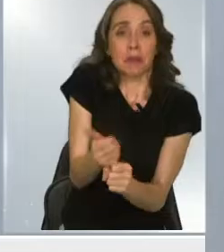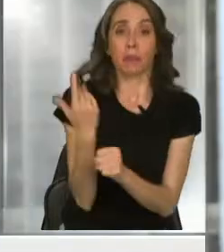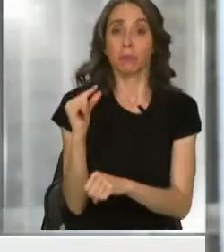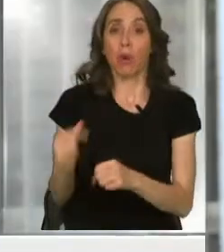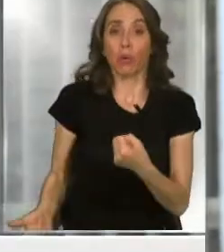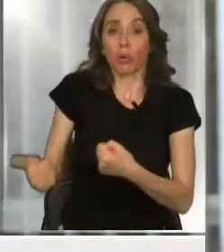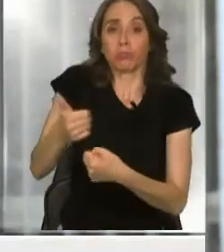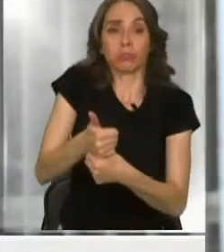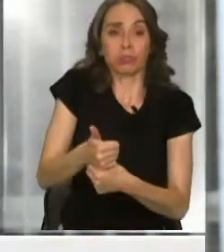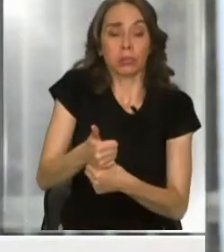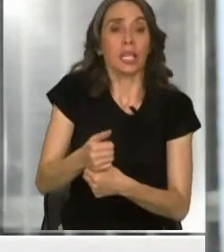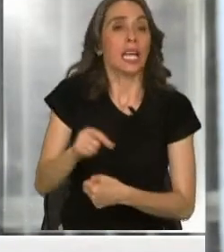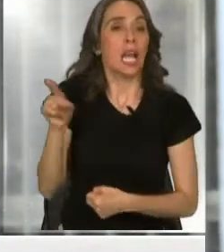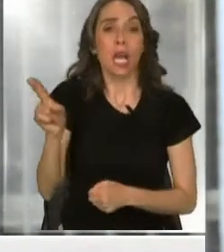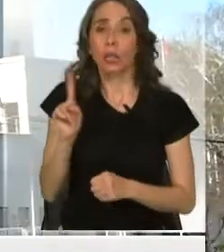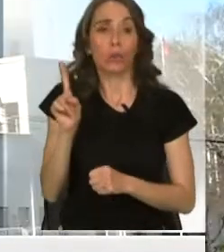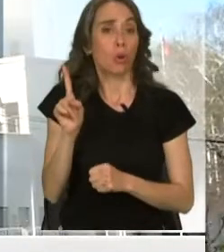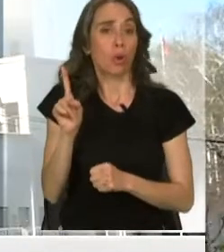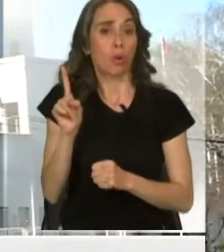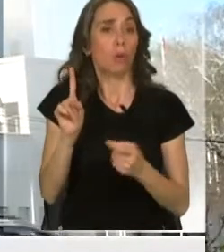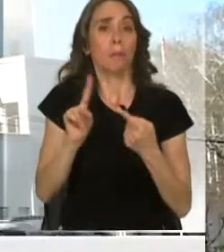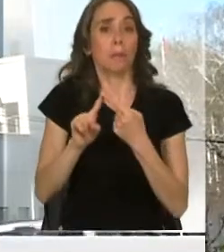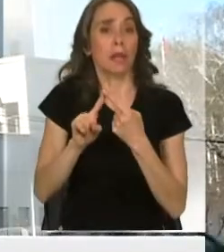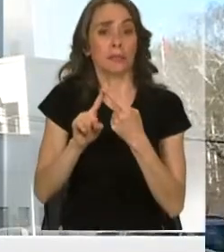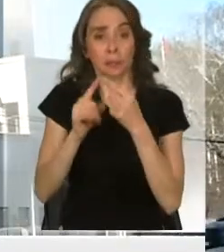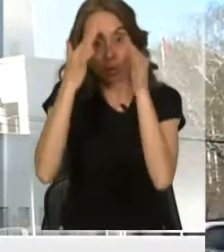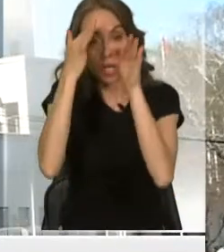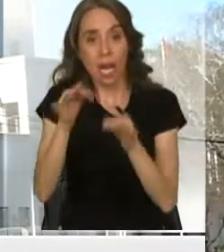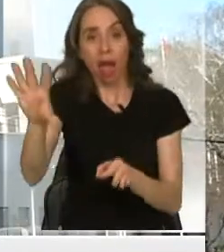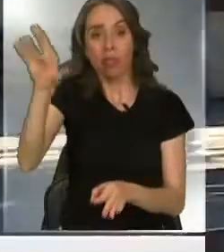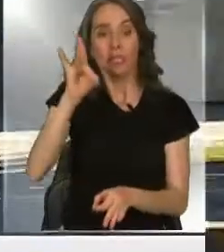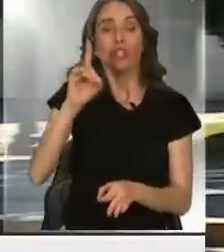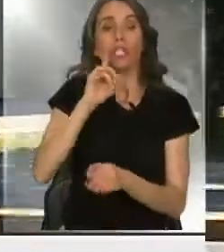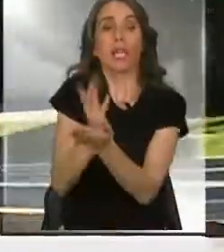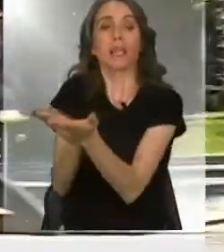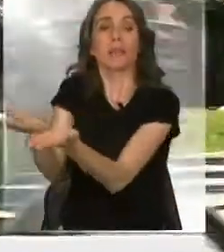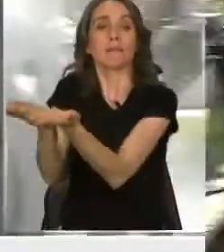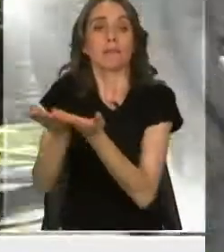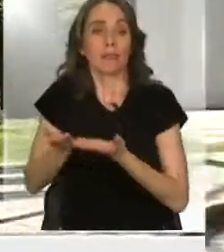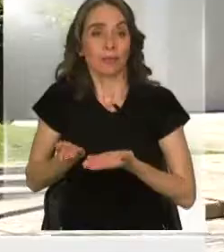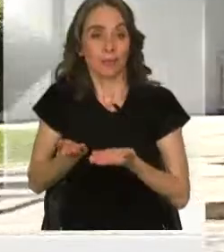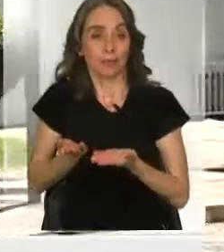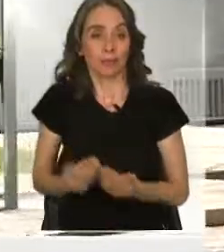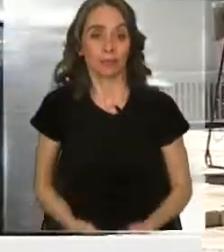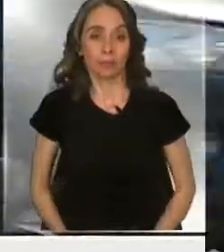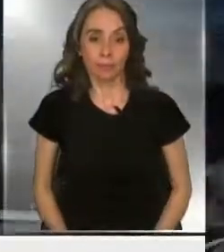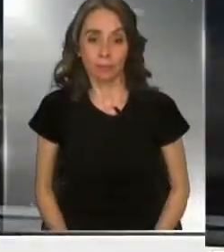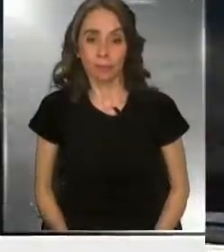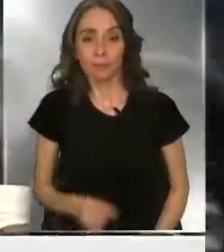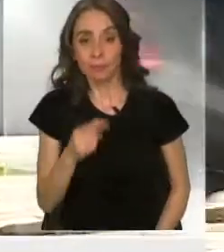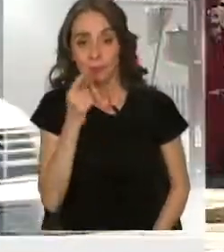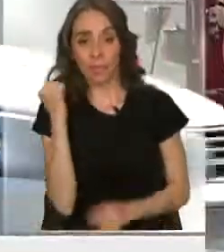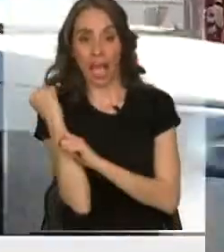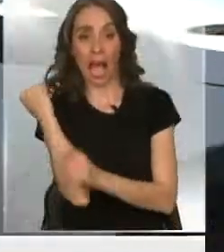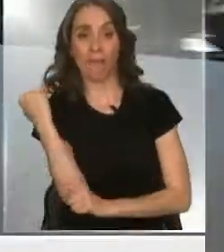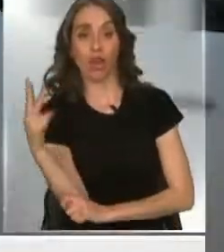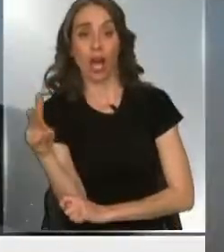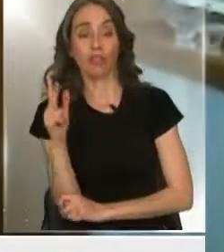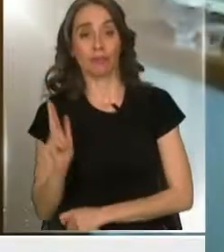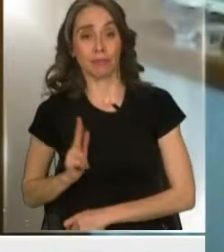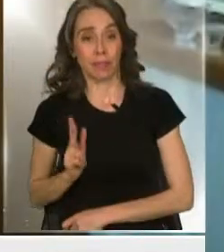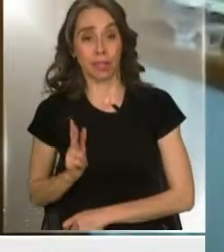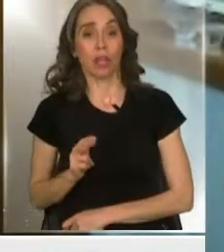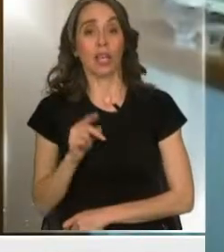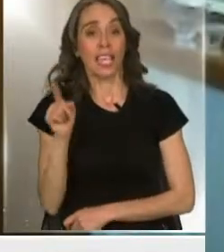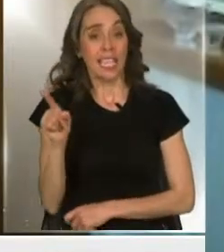por lo que no habría tenido injerencia en la determinación del prestador del servicio. A nuestro juicio, eso no configura un